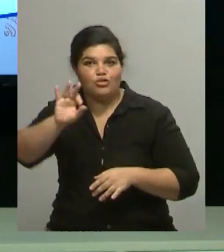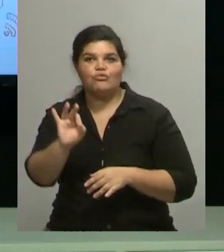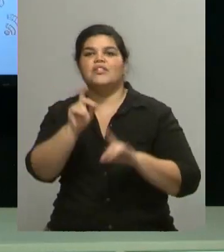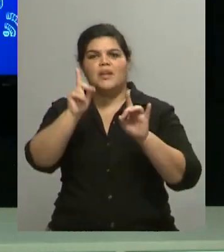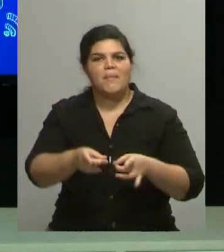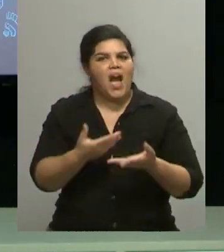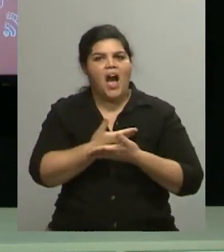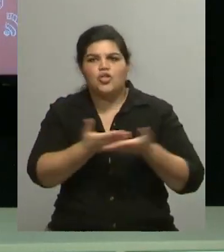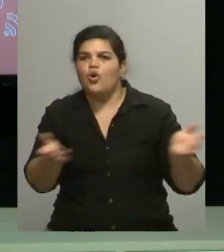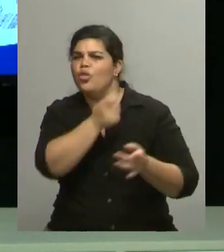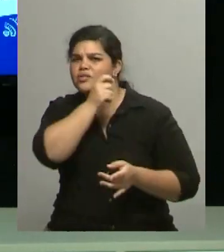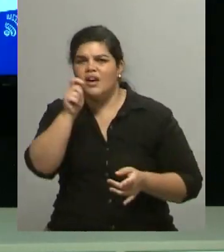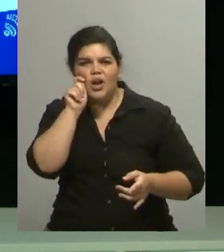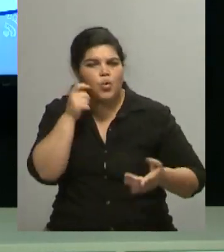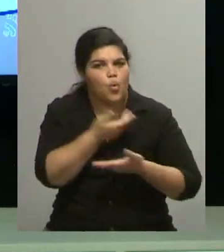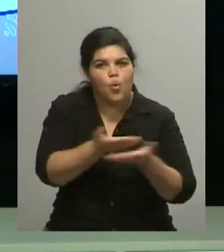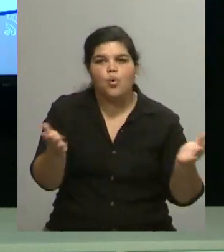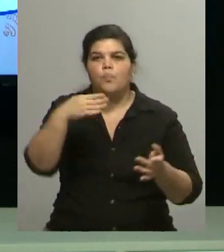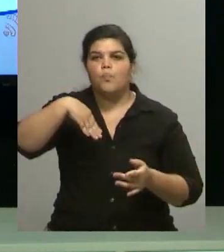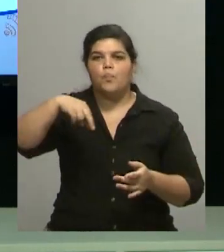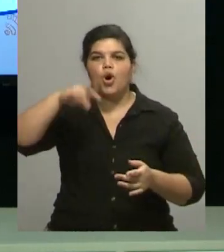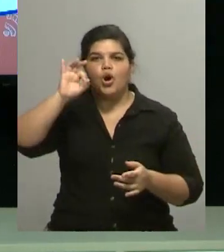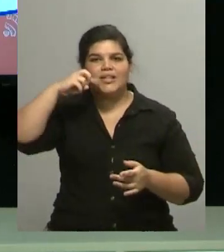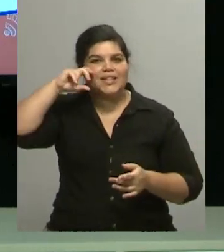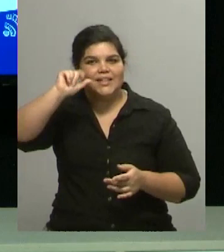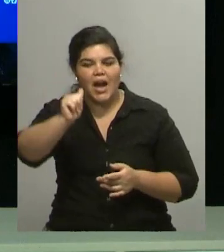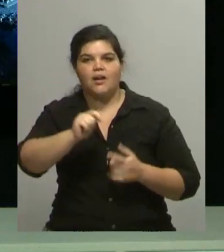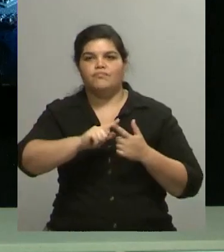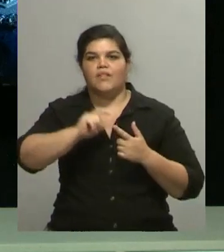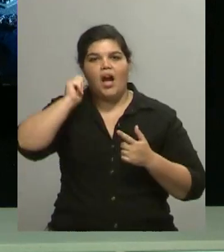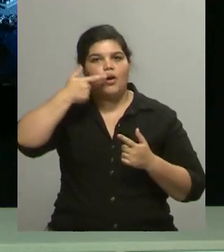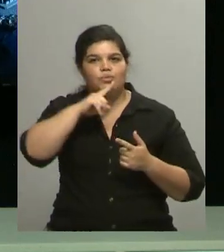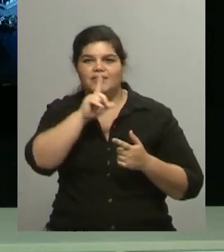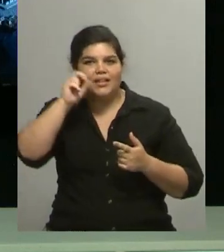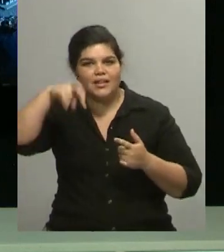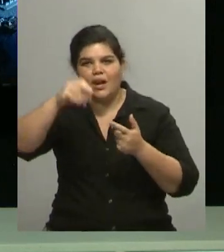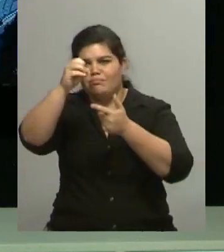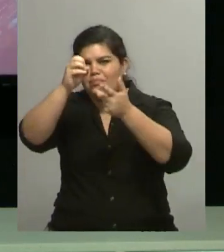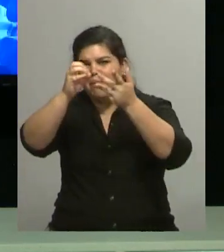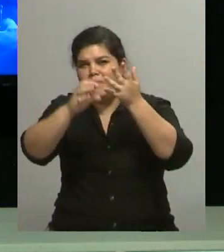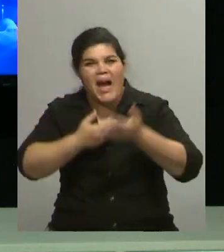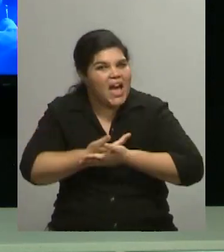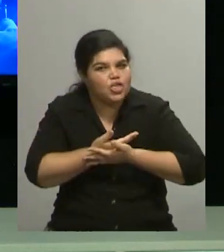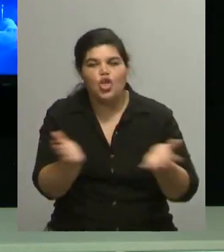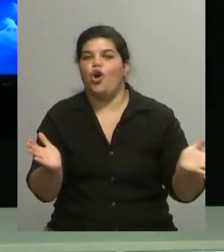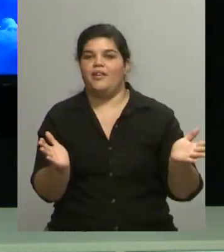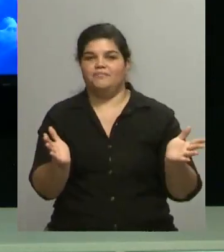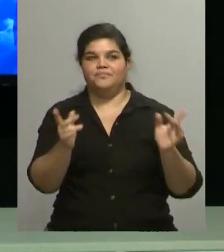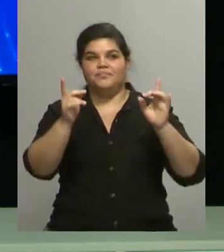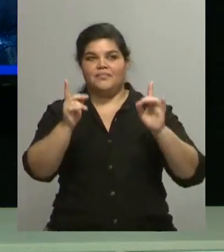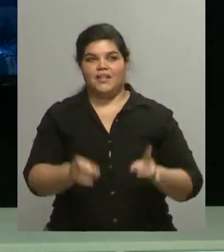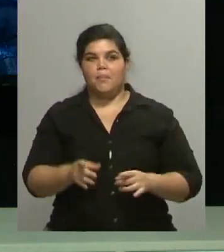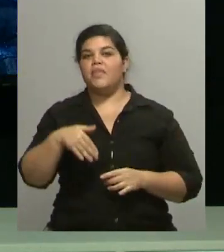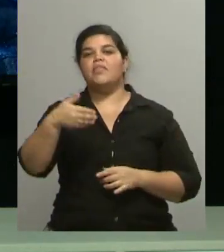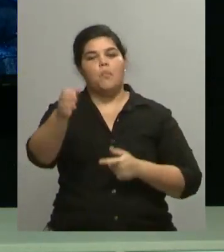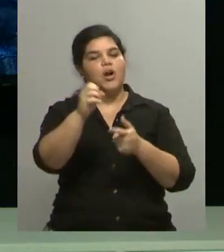para el Tiempo Libre también. A Mónica, a Agustina, a Diana, a todo el mundo igual. Y después, viste, sigo